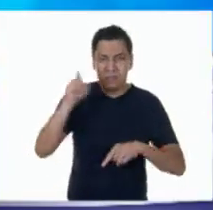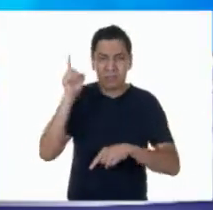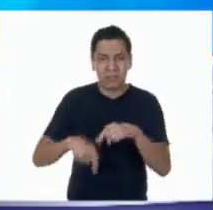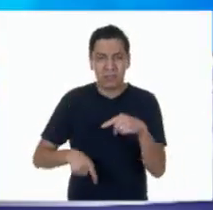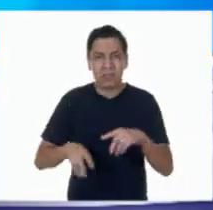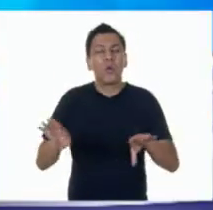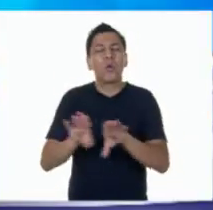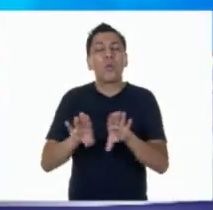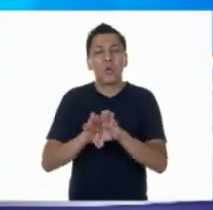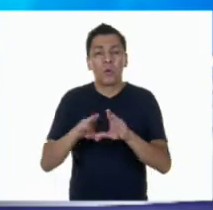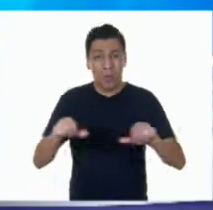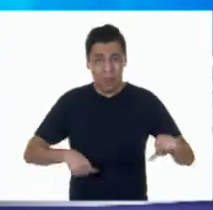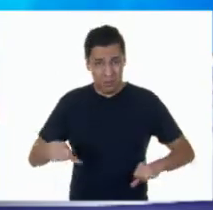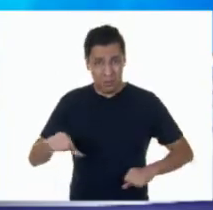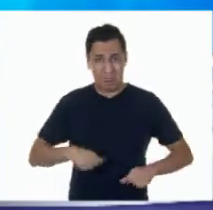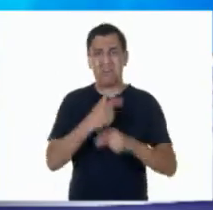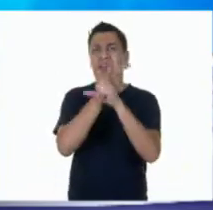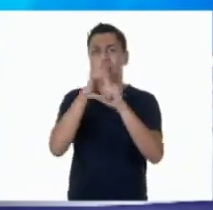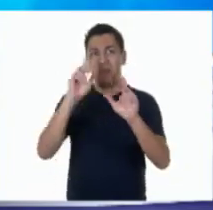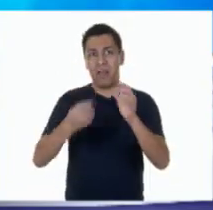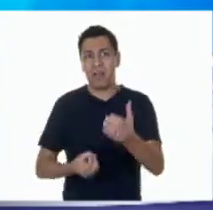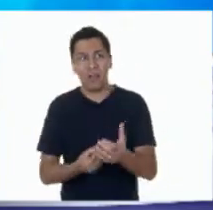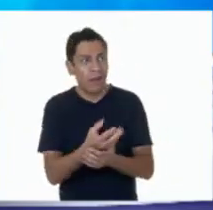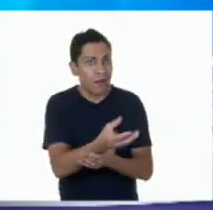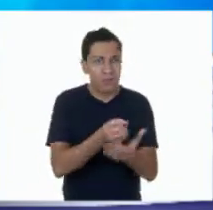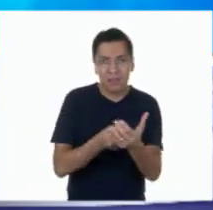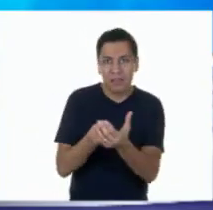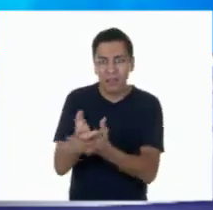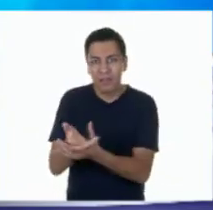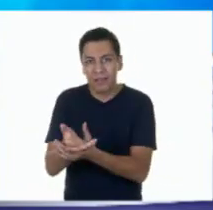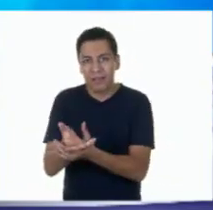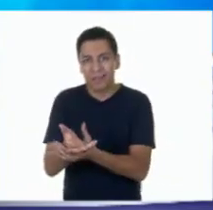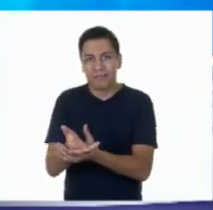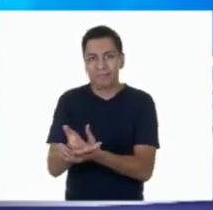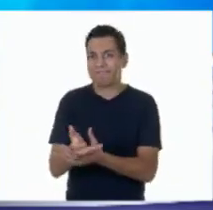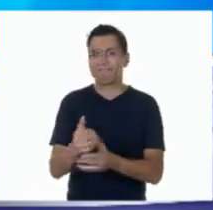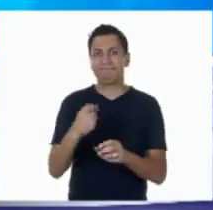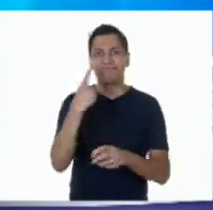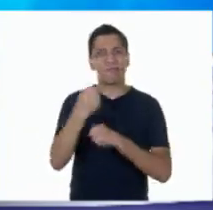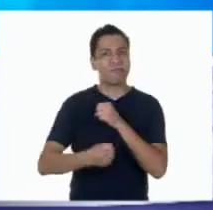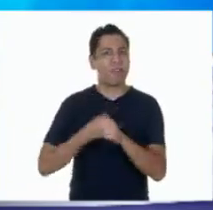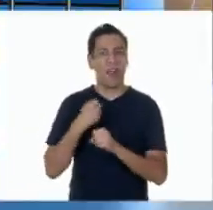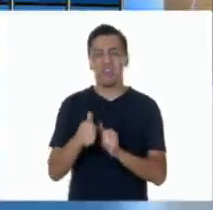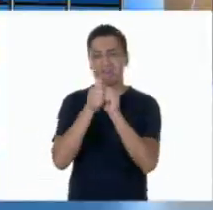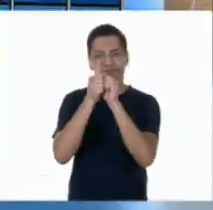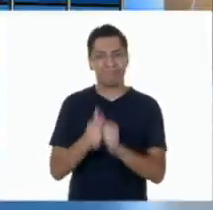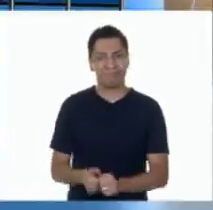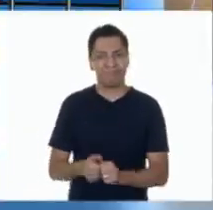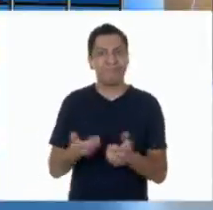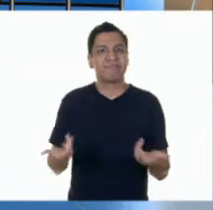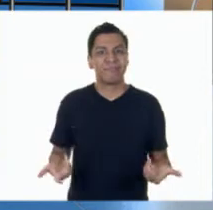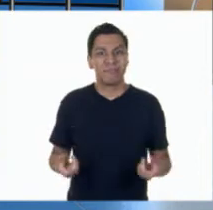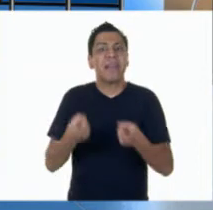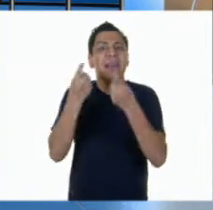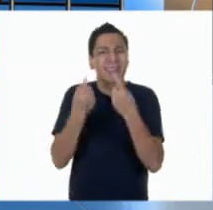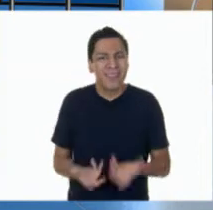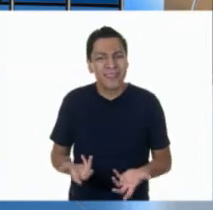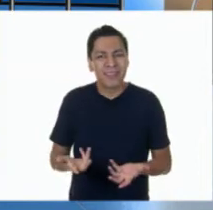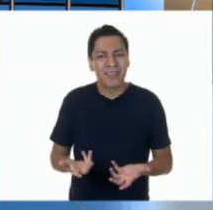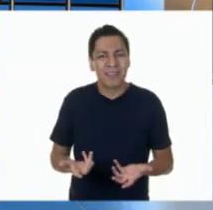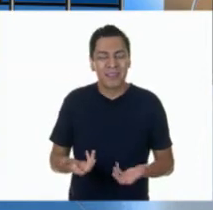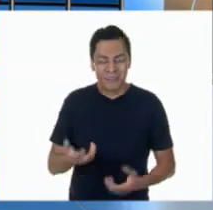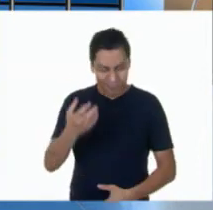no podemos hacer las actividades que más nos gustaban porque ya llevamos mucho tiempo en casa. ¿Qué podremos hacer, Adri?